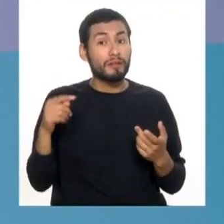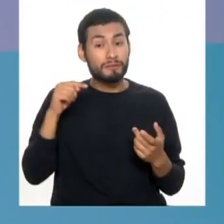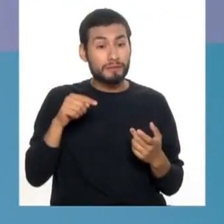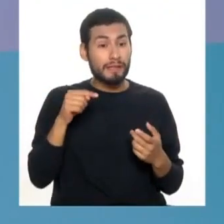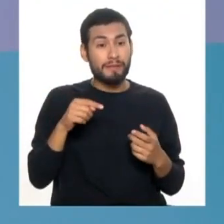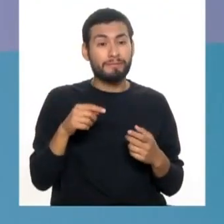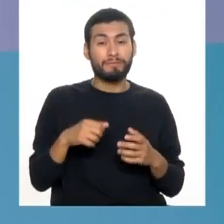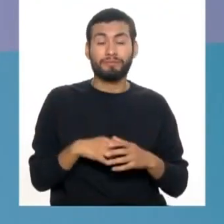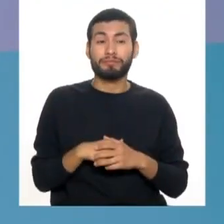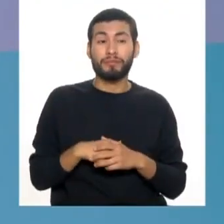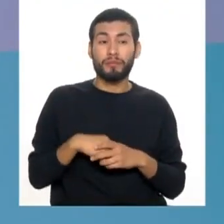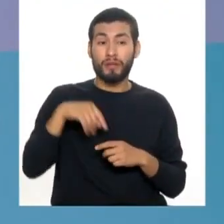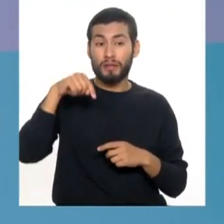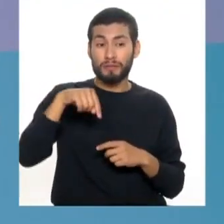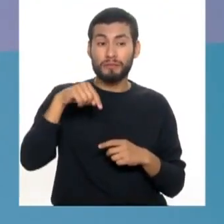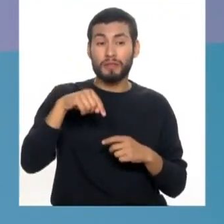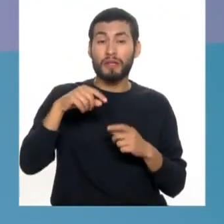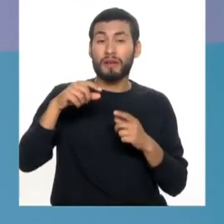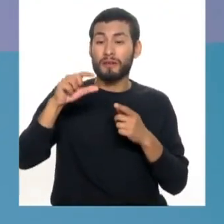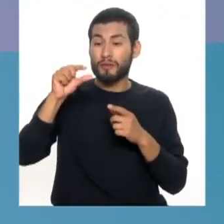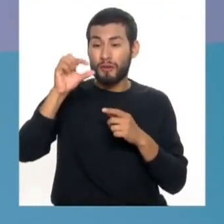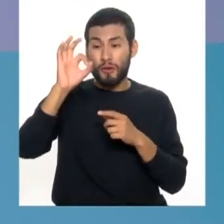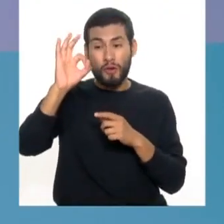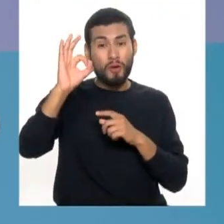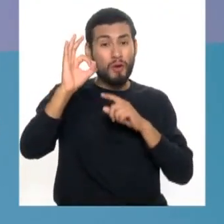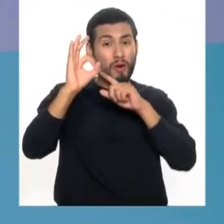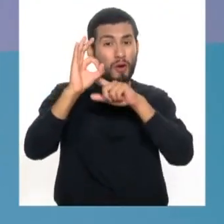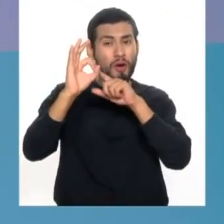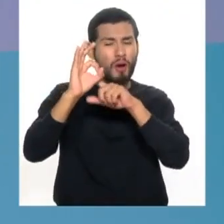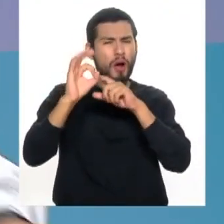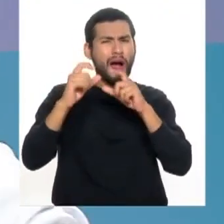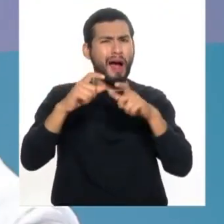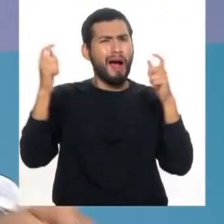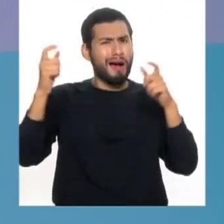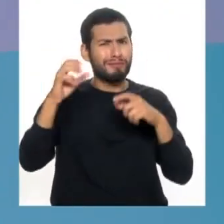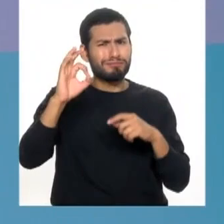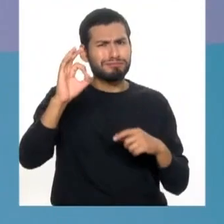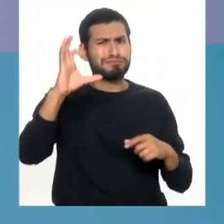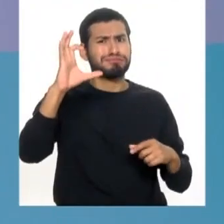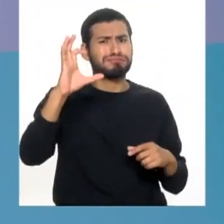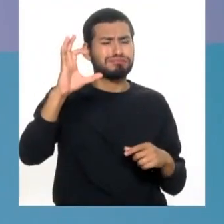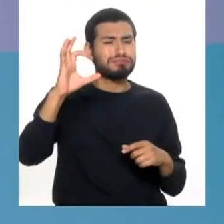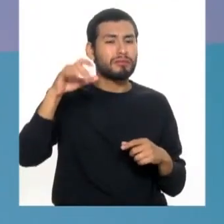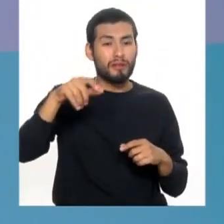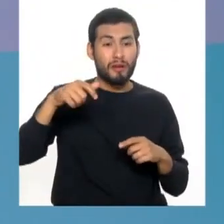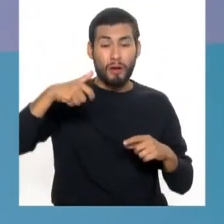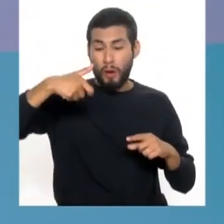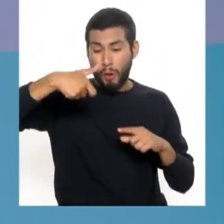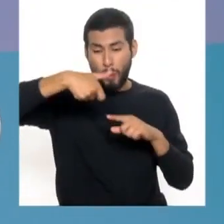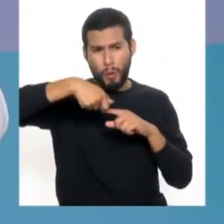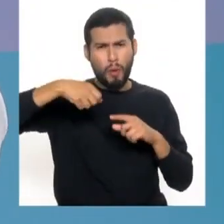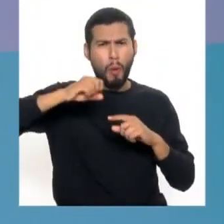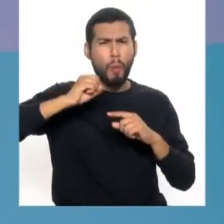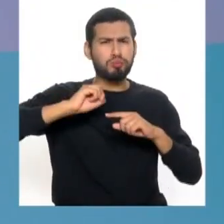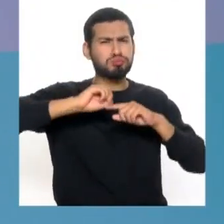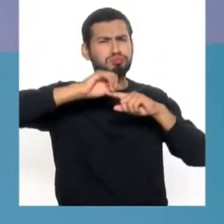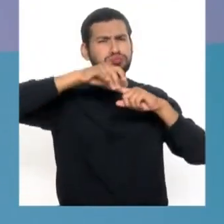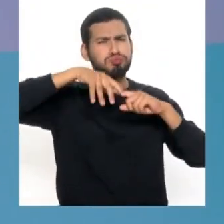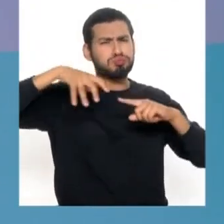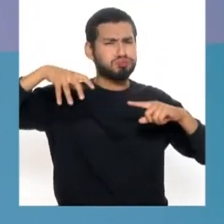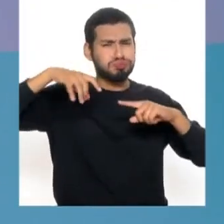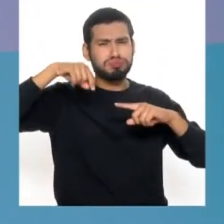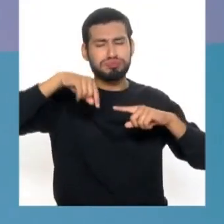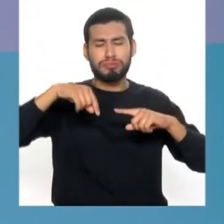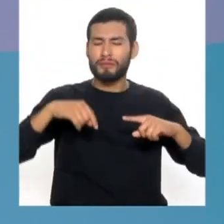el huequito de donde sale la crema dental es muy grande, es muy abierto. Entonces, tú presionas así y sale todo el cepillo de